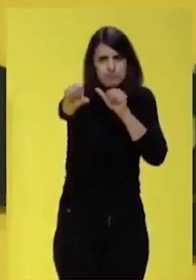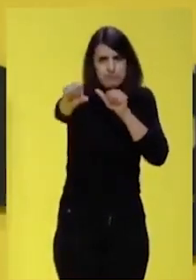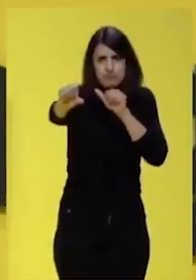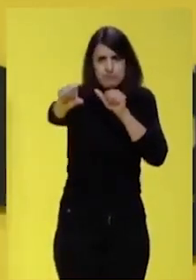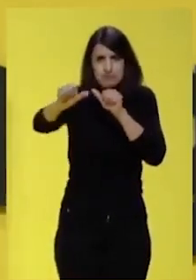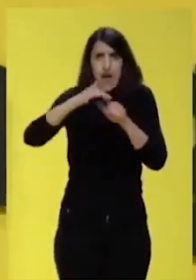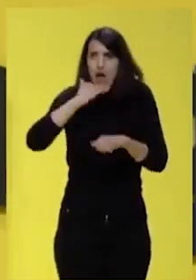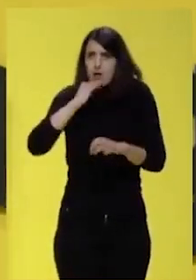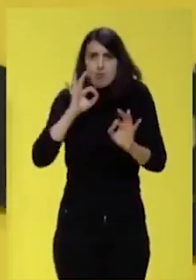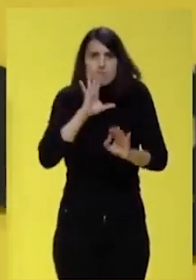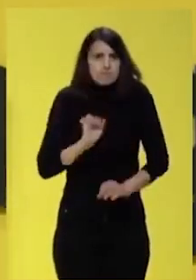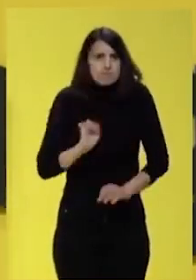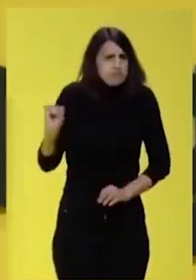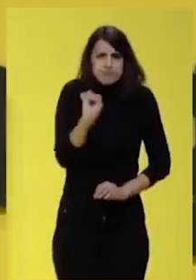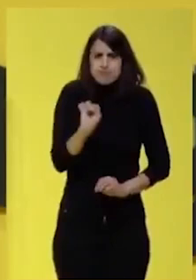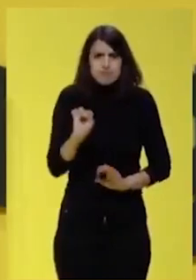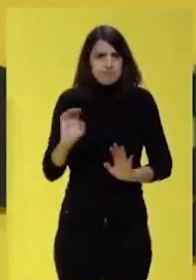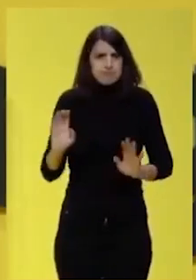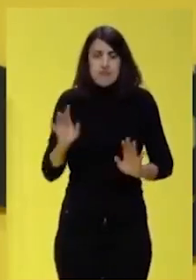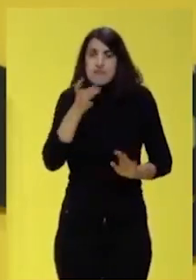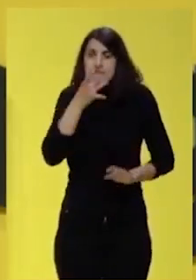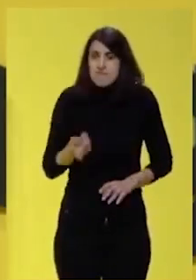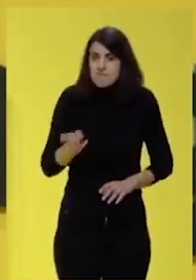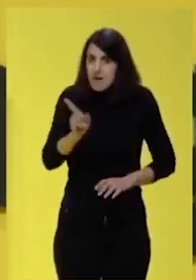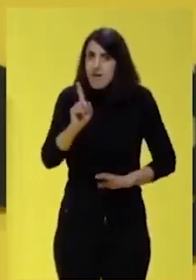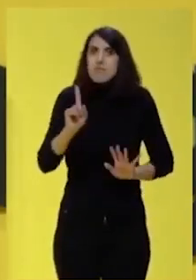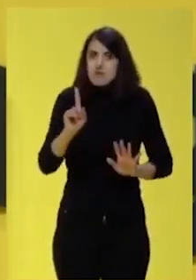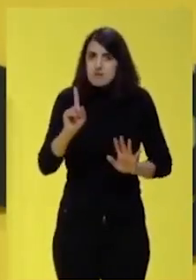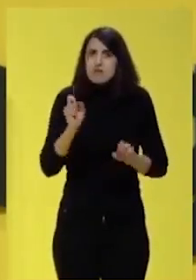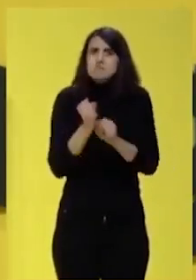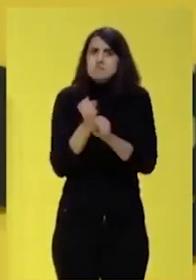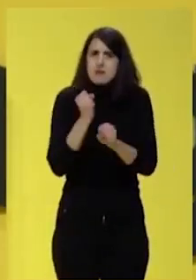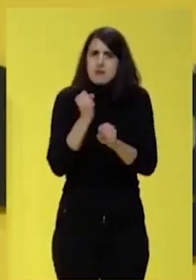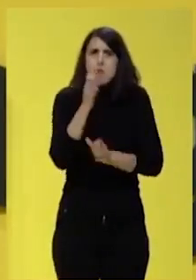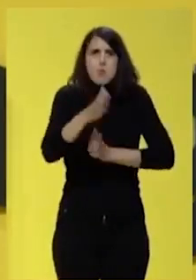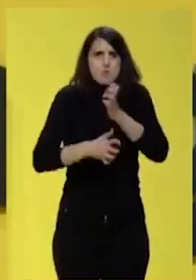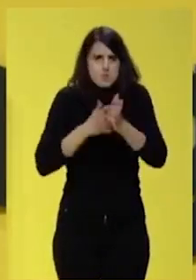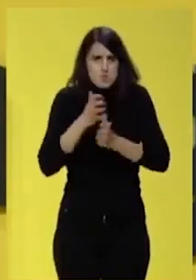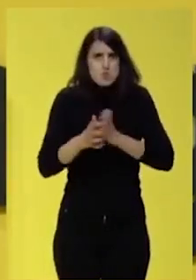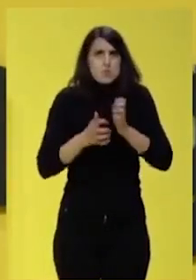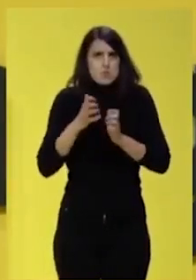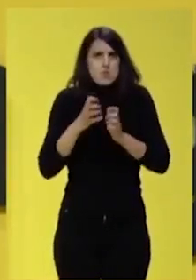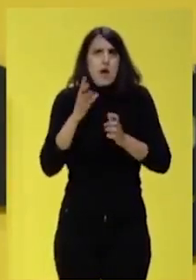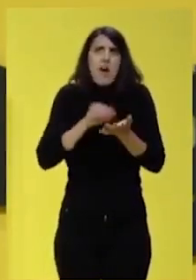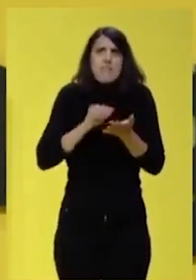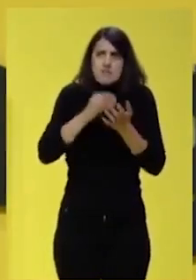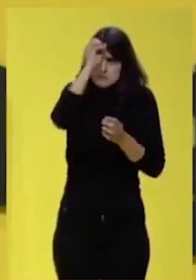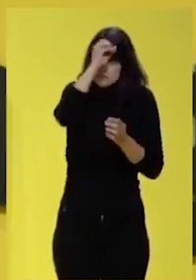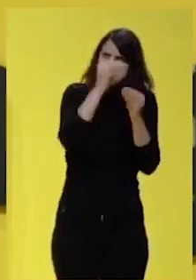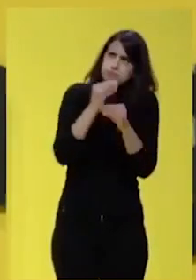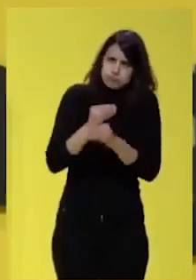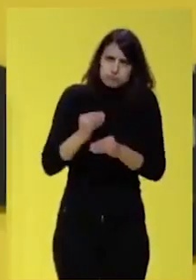extraordinario, es colosal, no es fácil, es una tarea compleja, no está exenta de contradicciones,